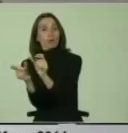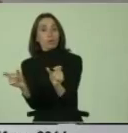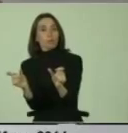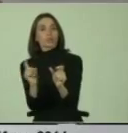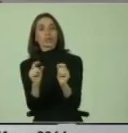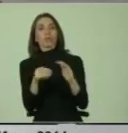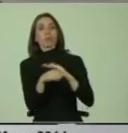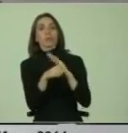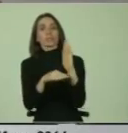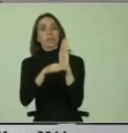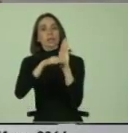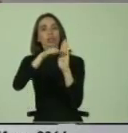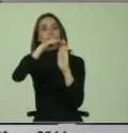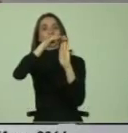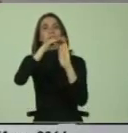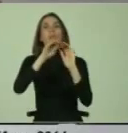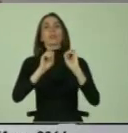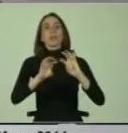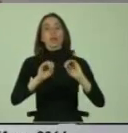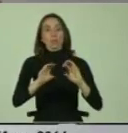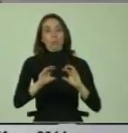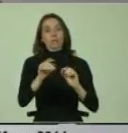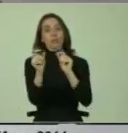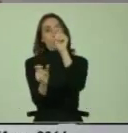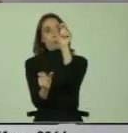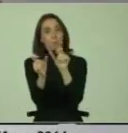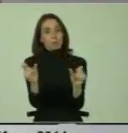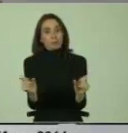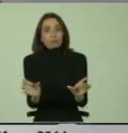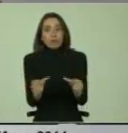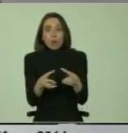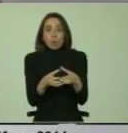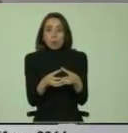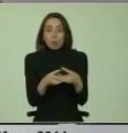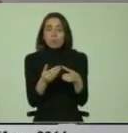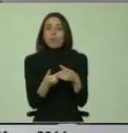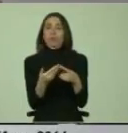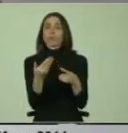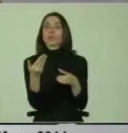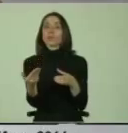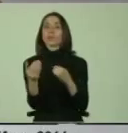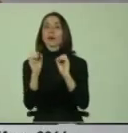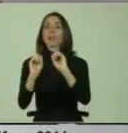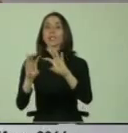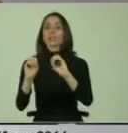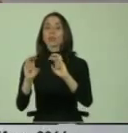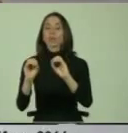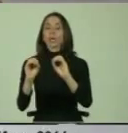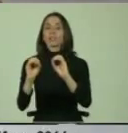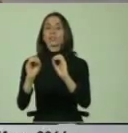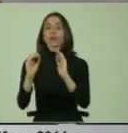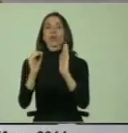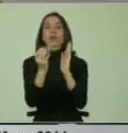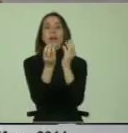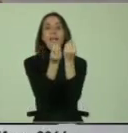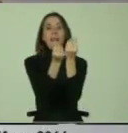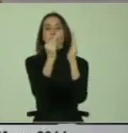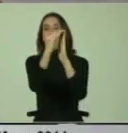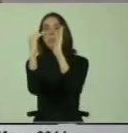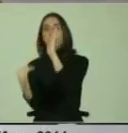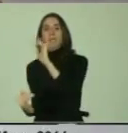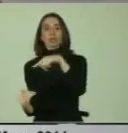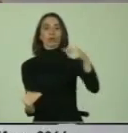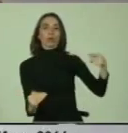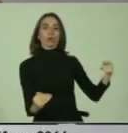educativos, proporcionar a determinadas personas o grupos una educación con estándares inferiores de calidad,